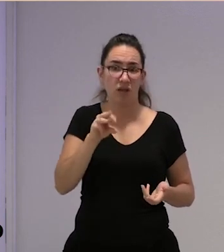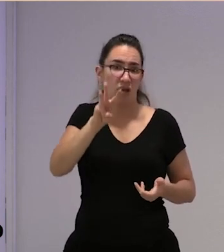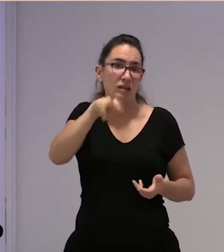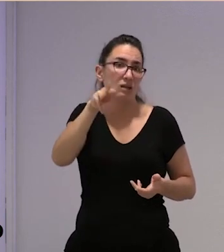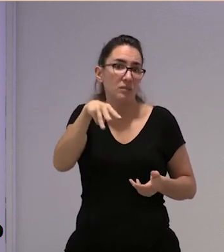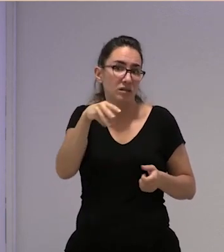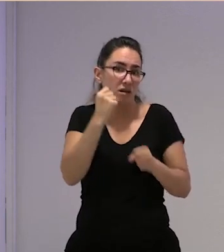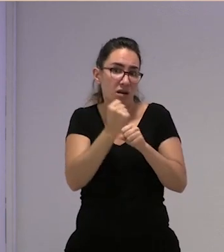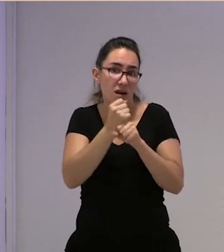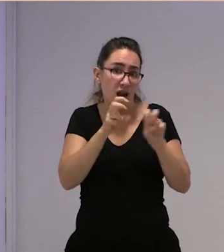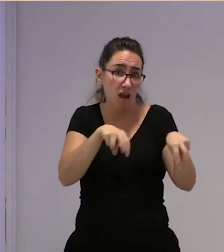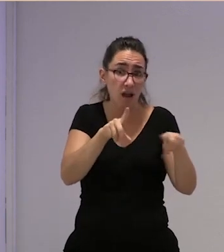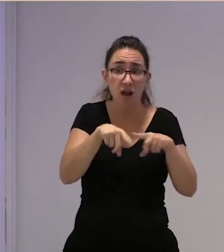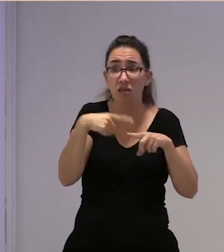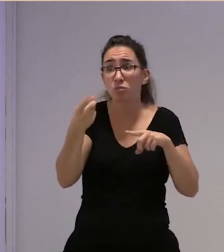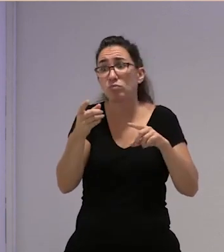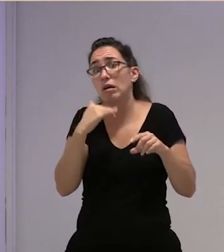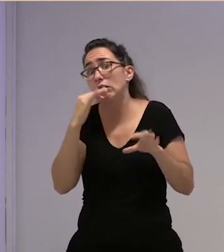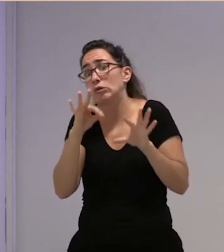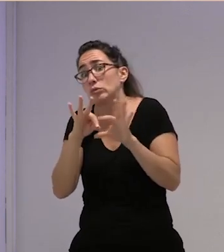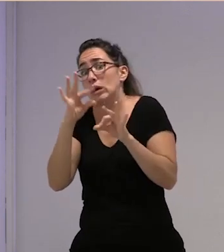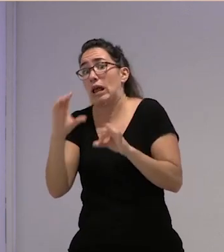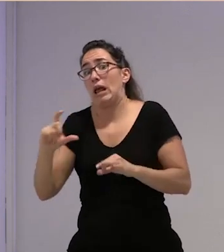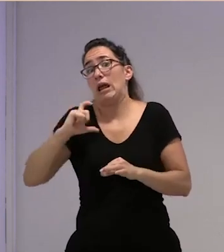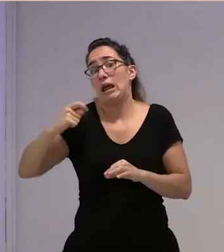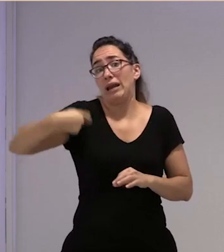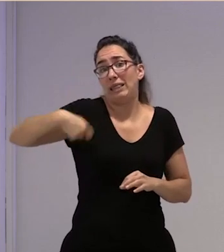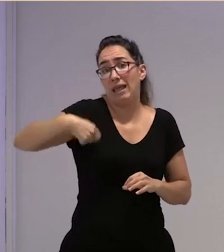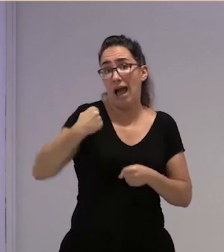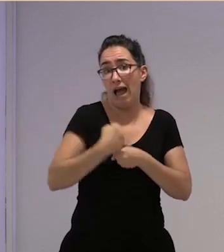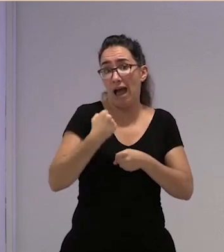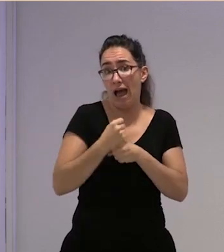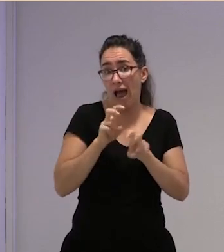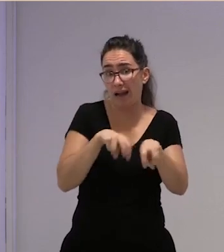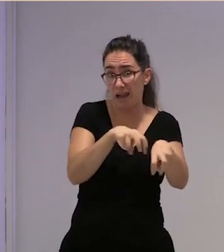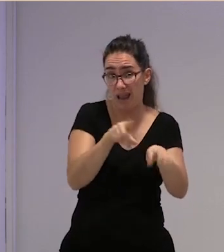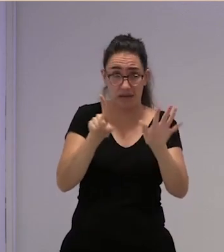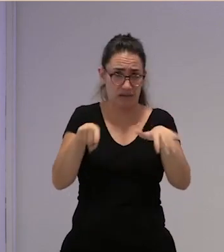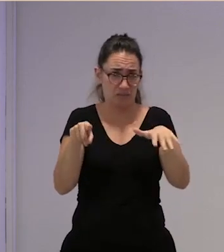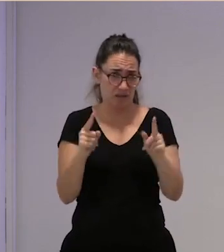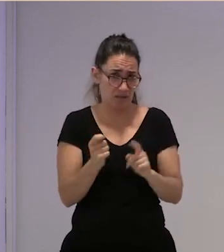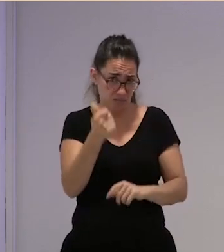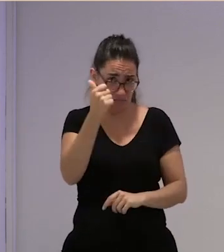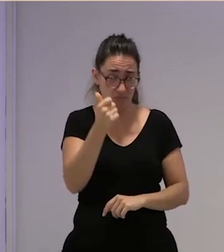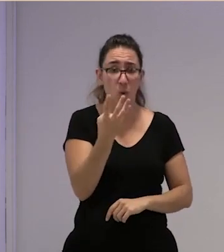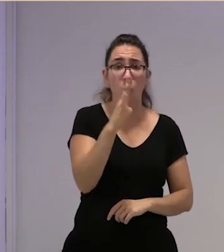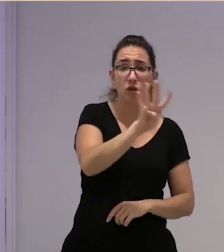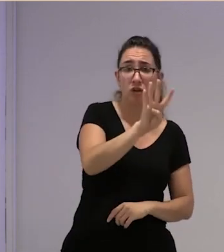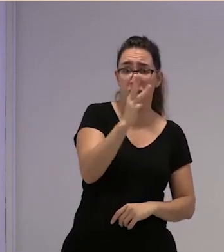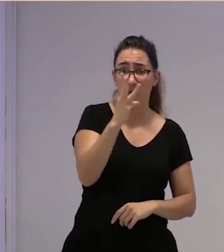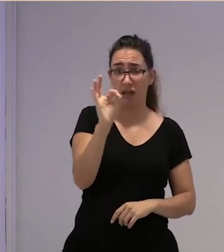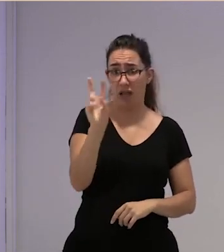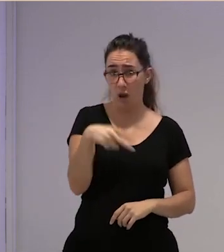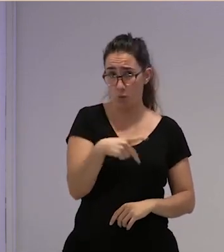campo y luego si tiene suerte cobra la renta agraria que son seis meses cobrando la maravillosa cantidad de 430 euros